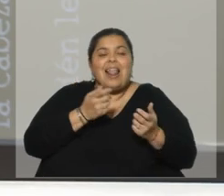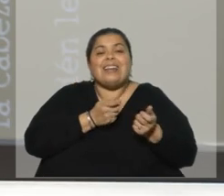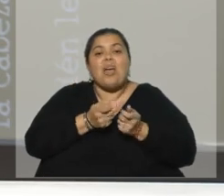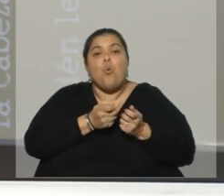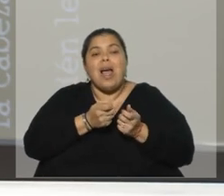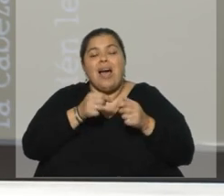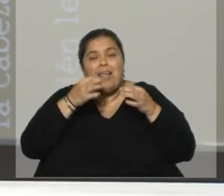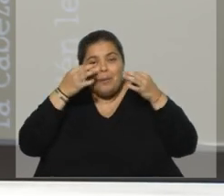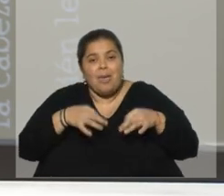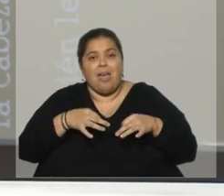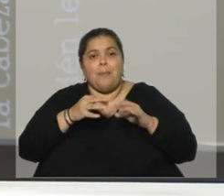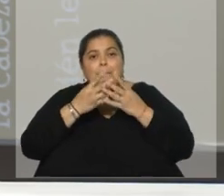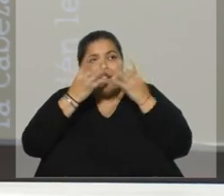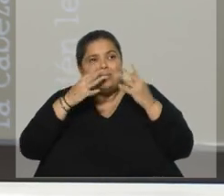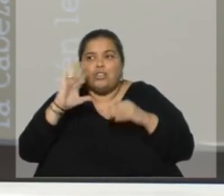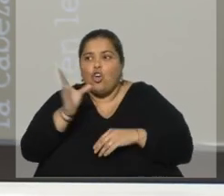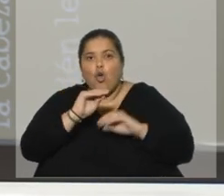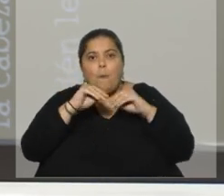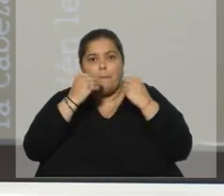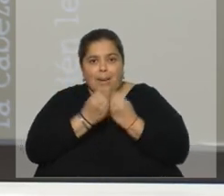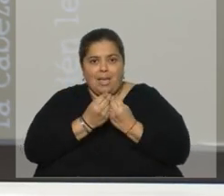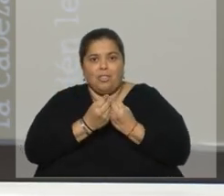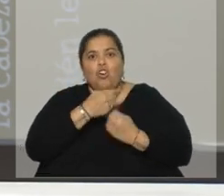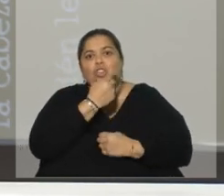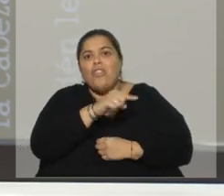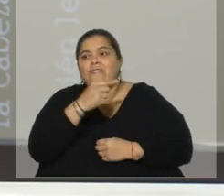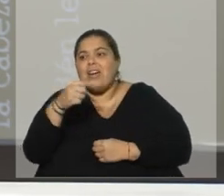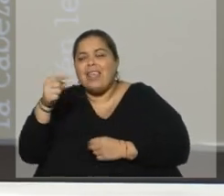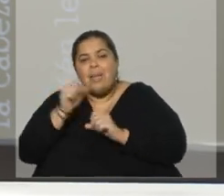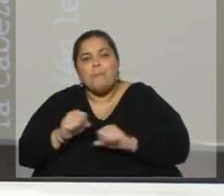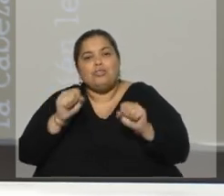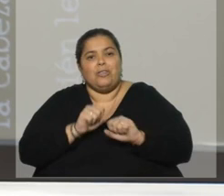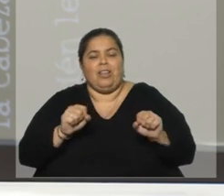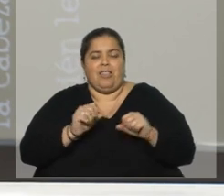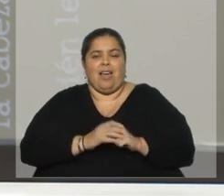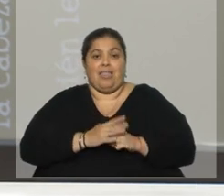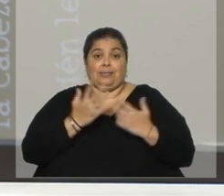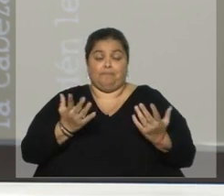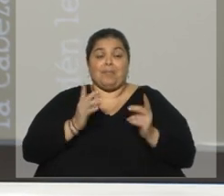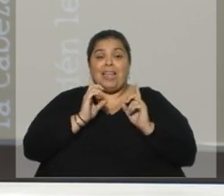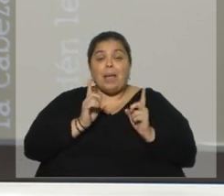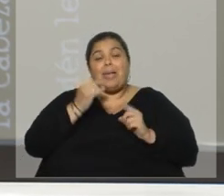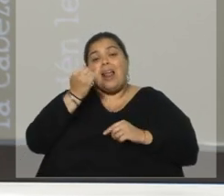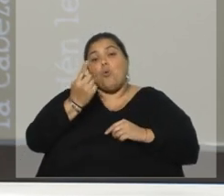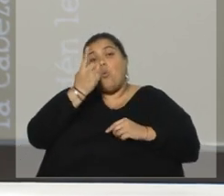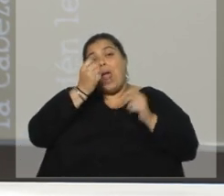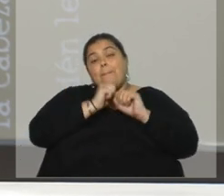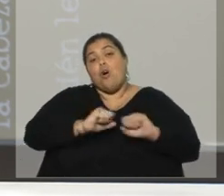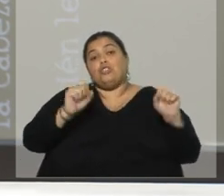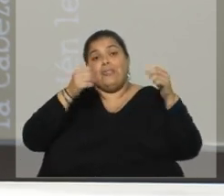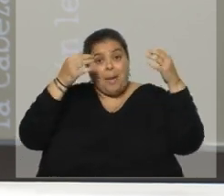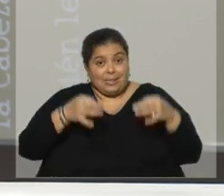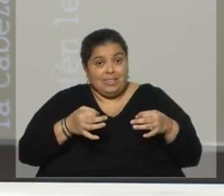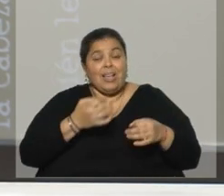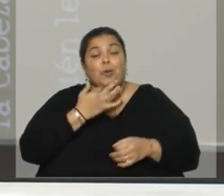más integral o que abarque a estas distintas posibilidades que van surgiendo. Y hoy hay una posibilidad en concreto, esto que decíamos de la